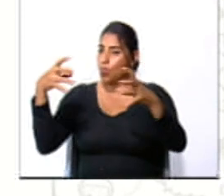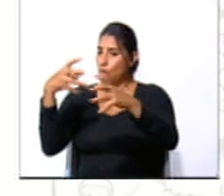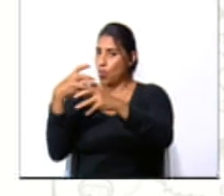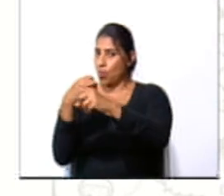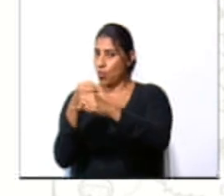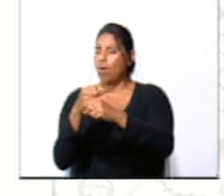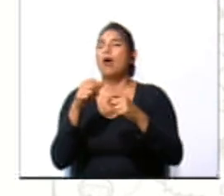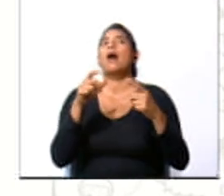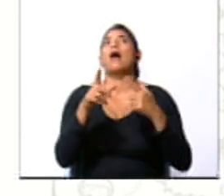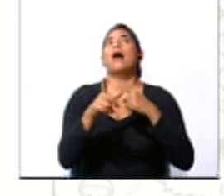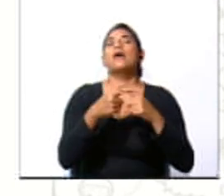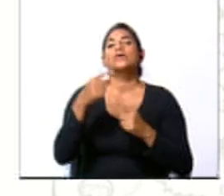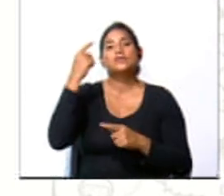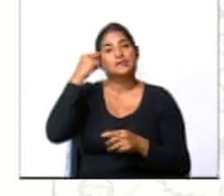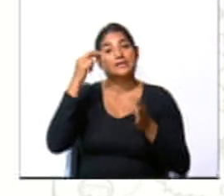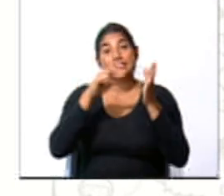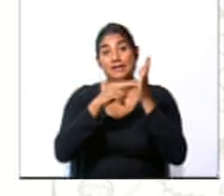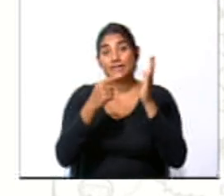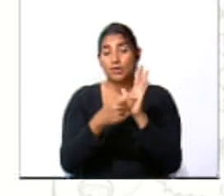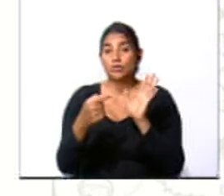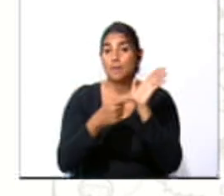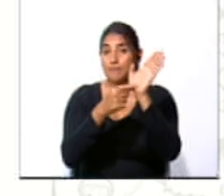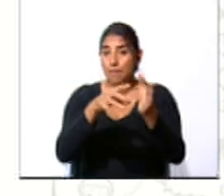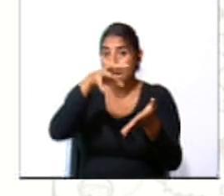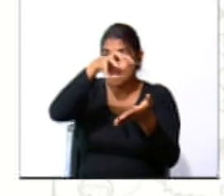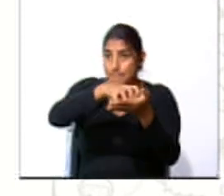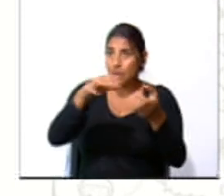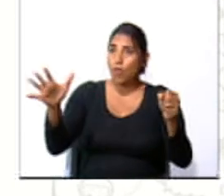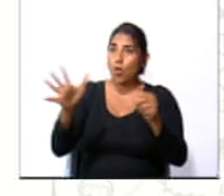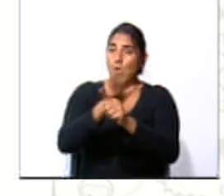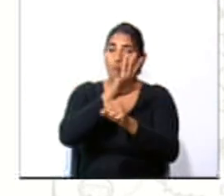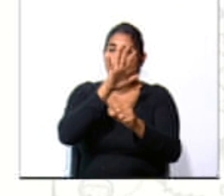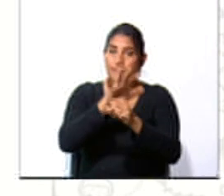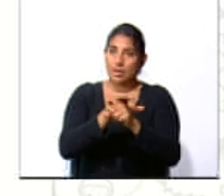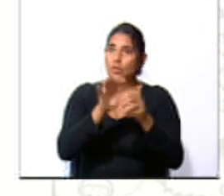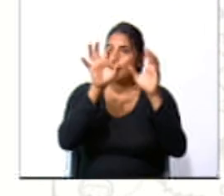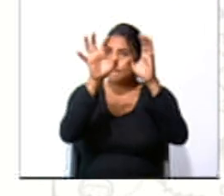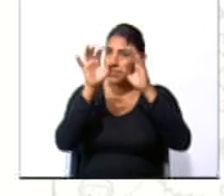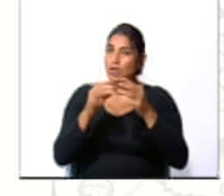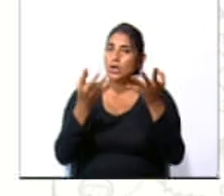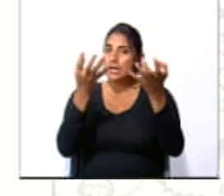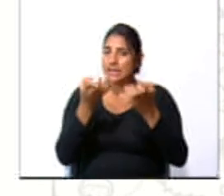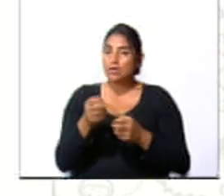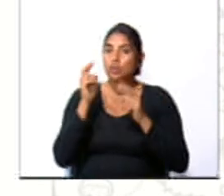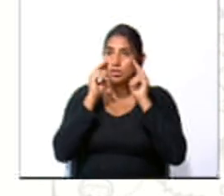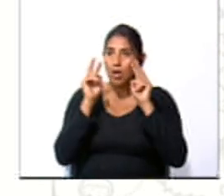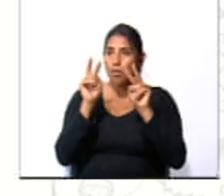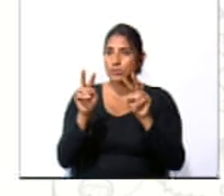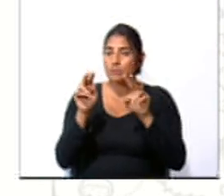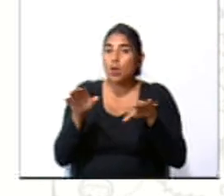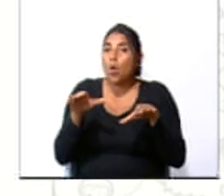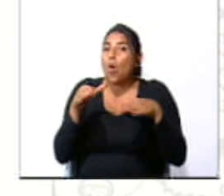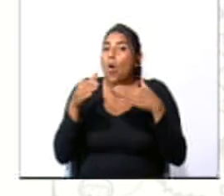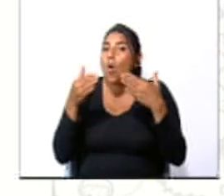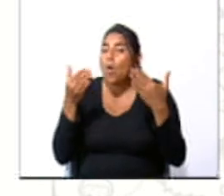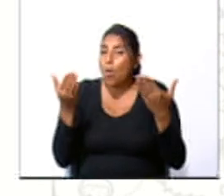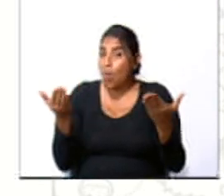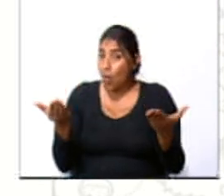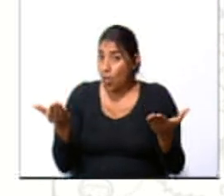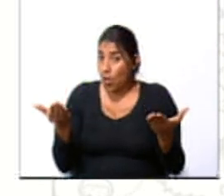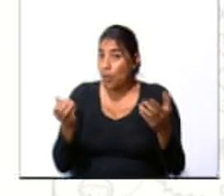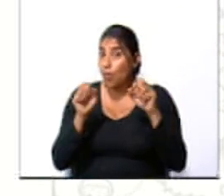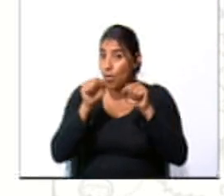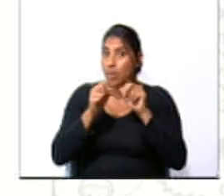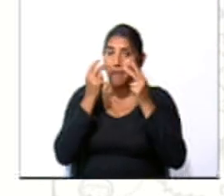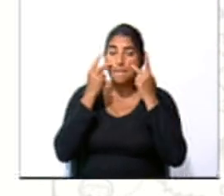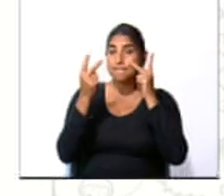Entonces, aquí vemos el párrafo completo escrito en prosa y quiero que observen cómo se puede